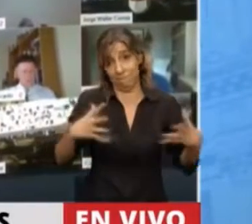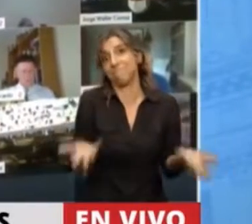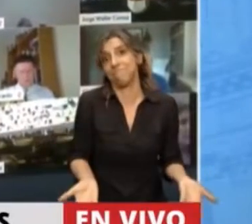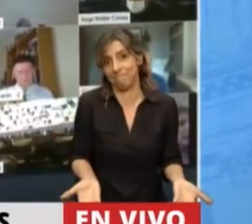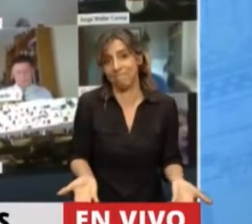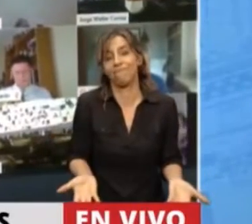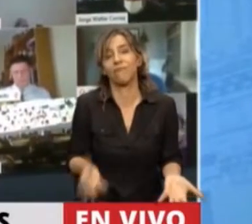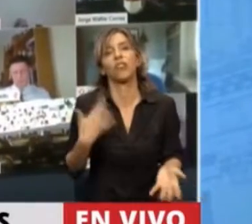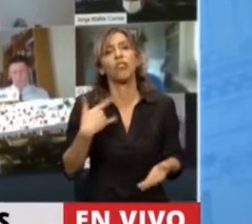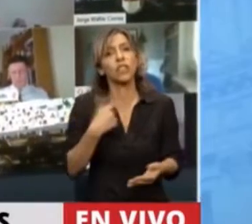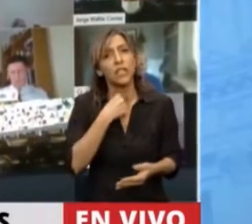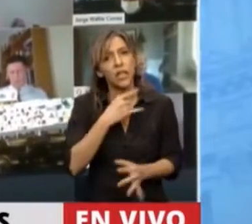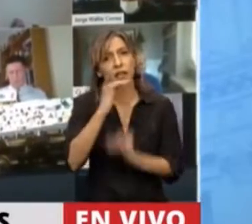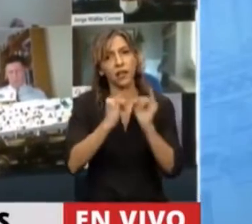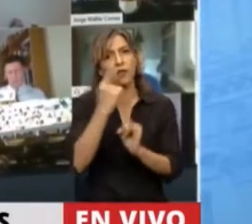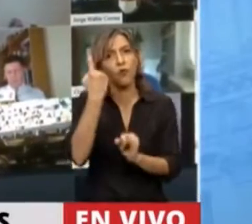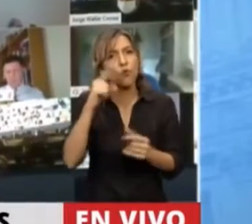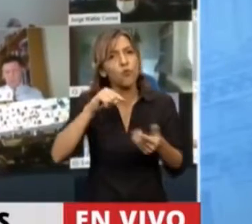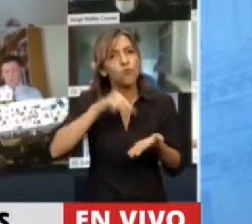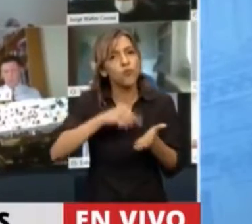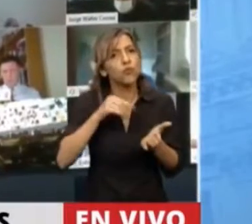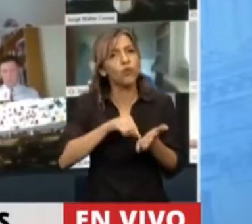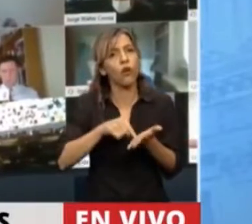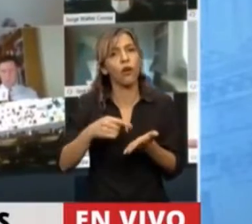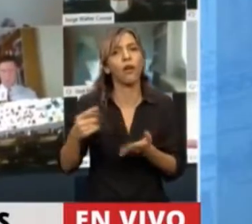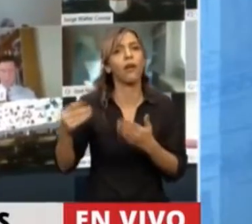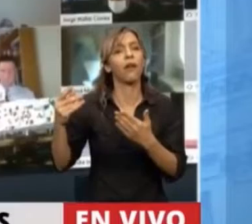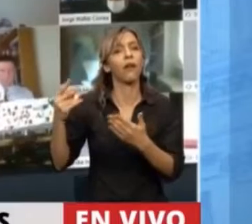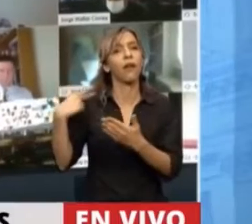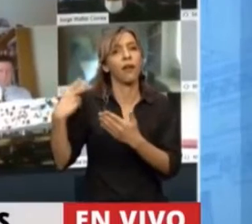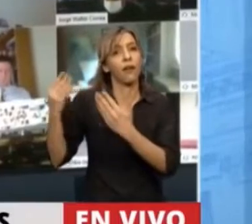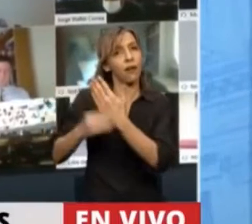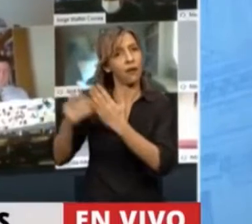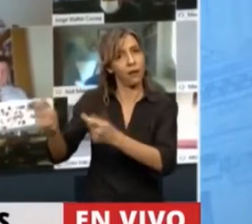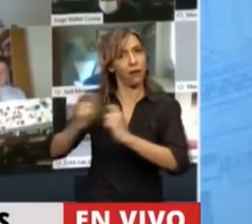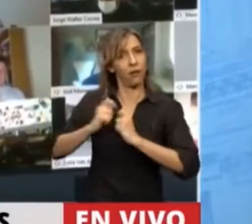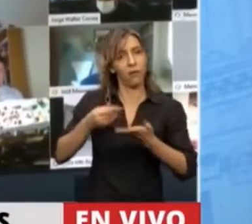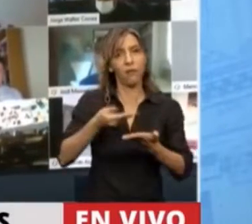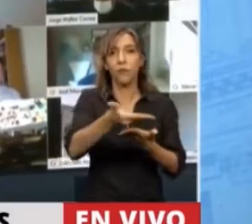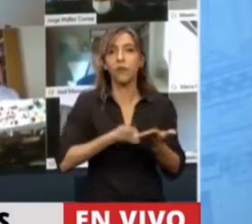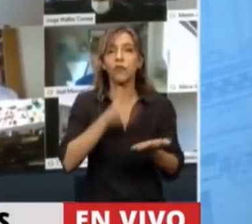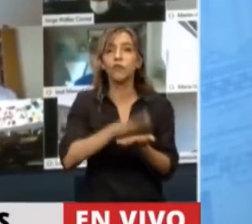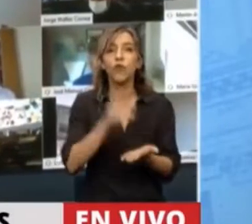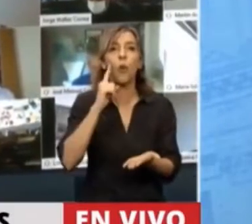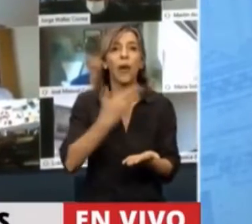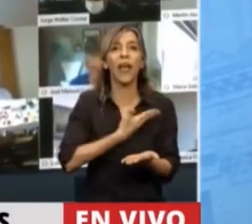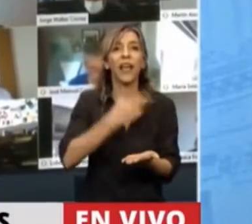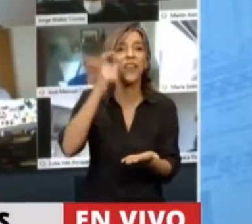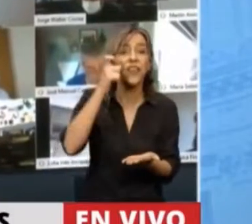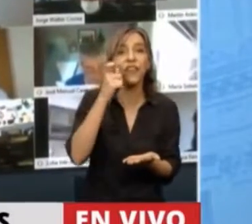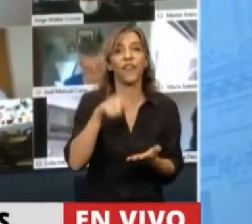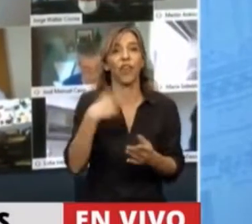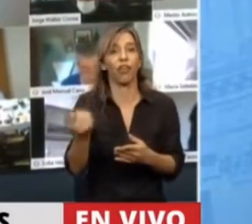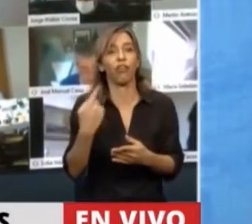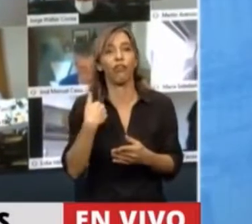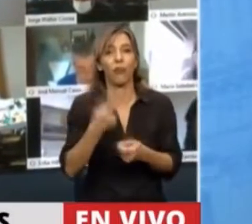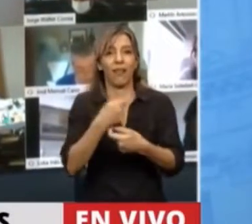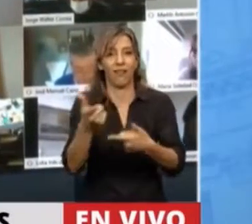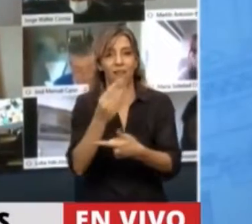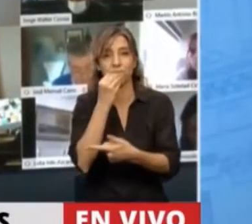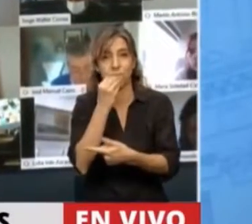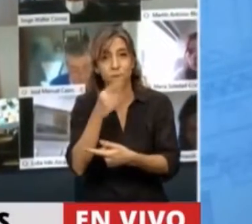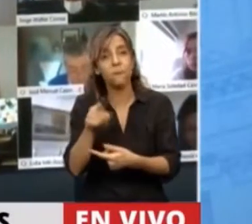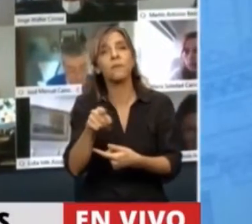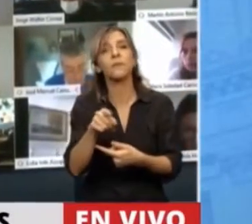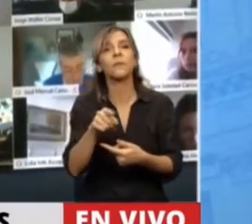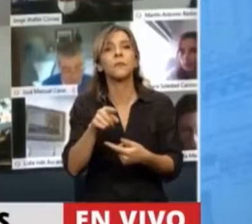leer un dato que nos dio la jefatura de gabinete. Dice que lo destinado al IFE y a las políticas alimentarias en la pandemia